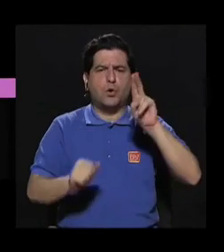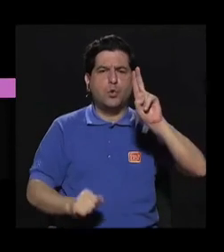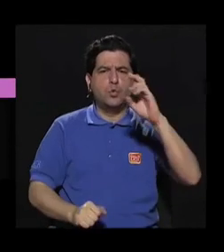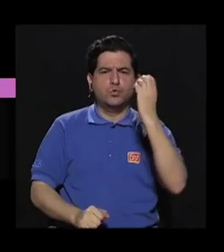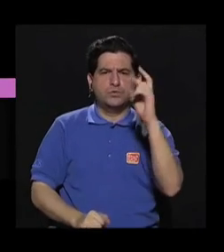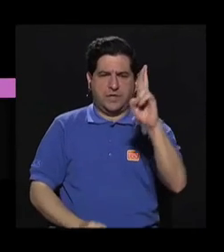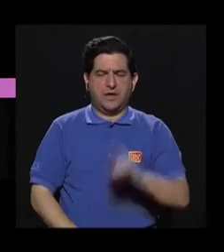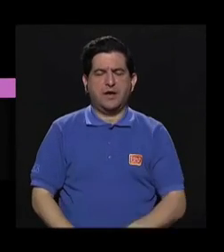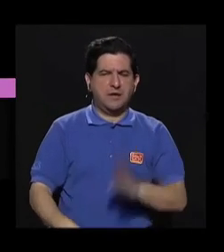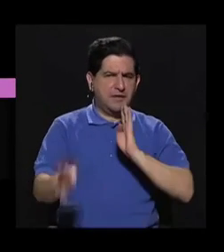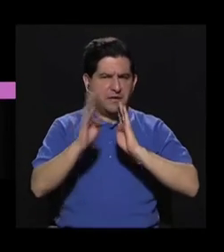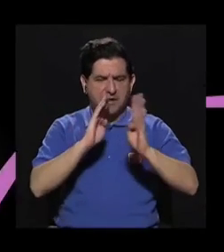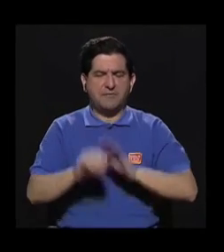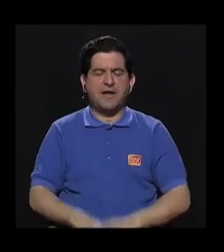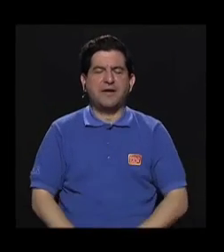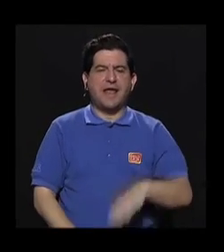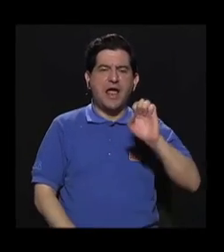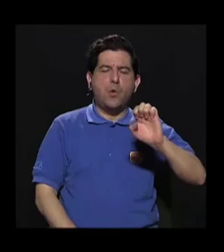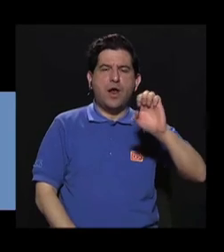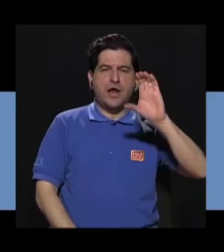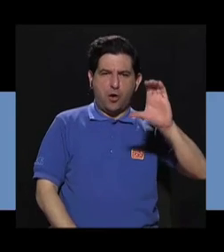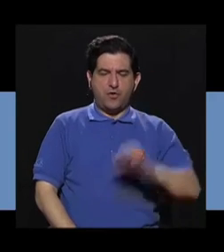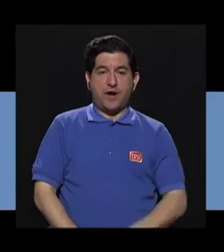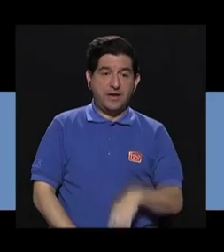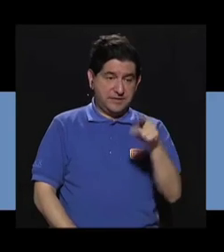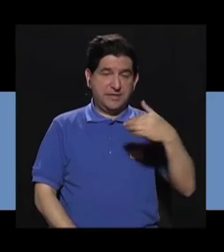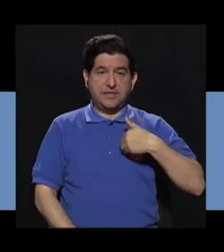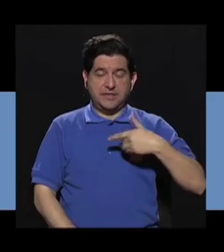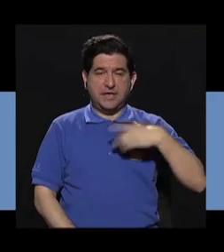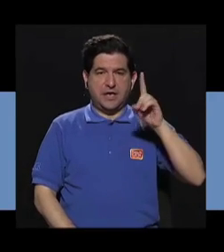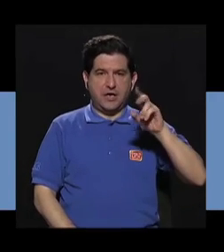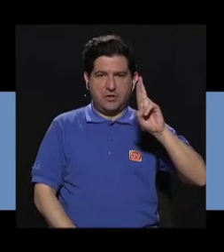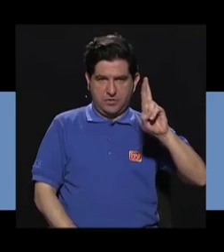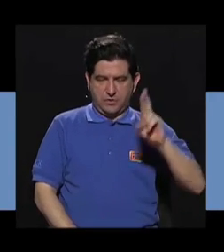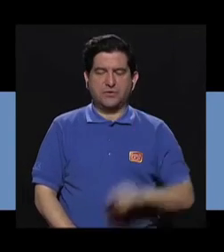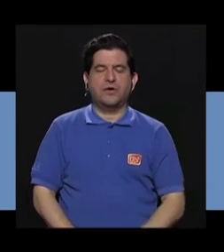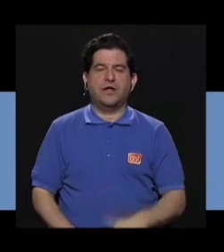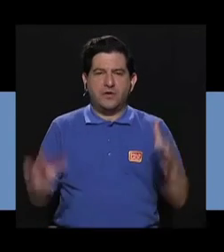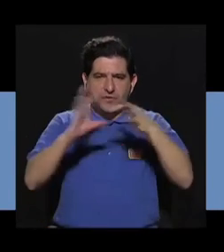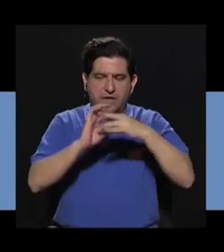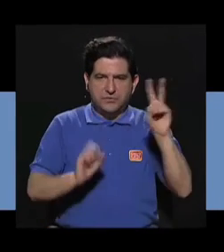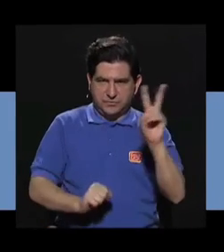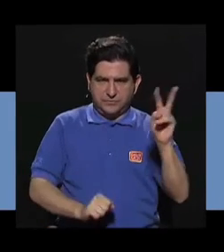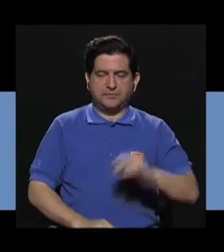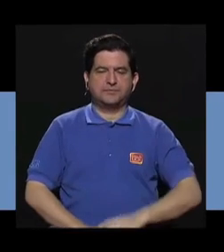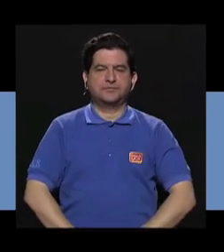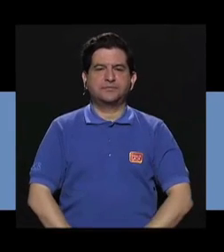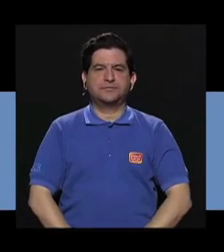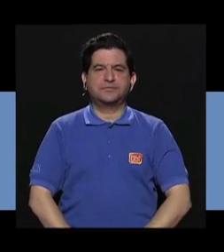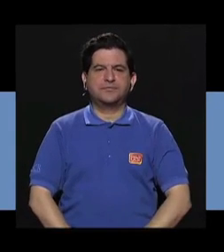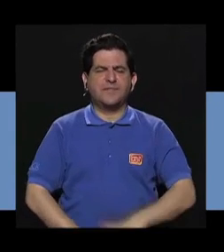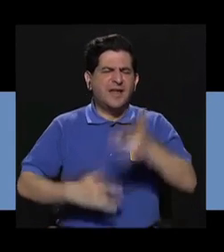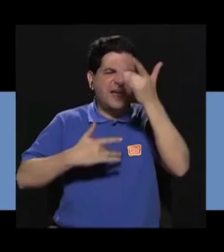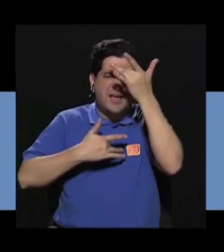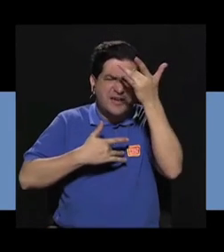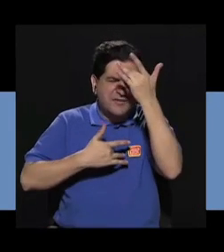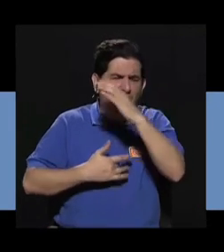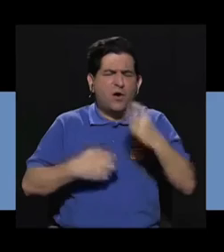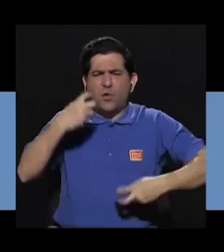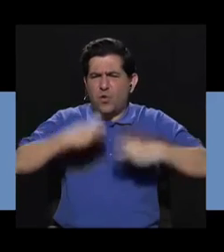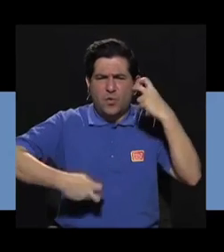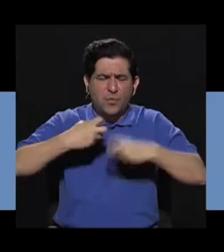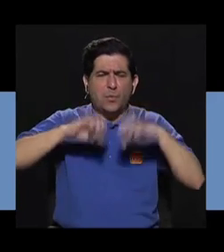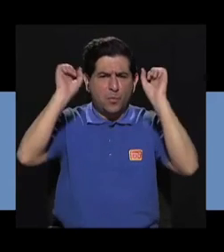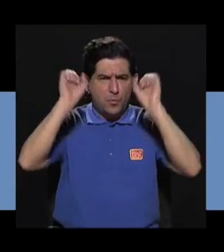UCR, y vamos a conversar con Eugenia Corrales, quien tiene un doctorado en virus. ¿Qué enfermedades o